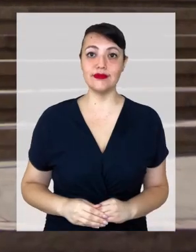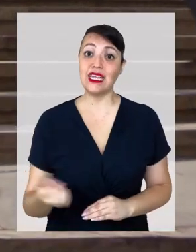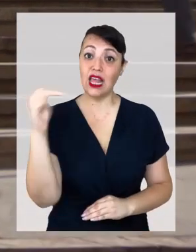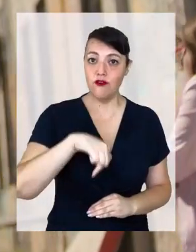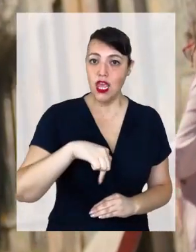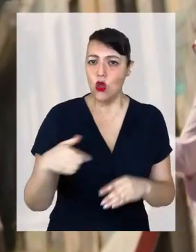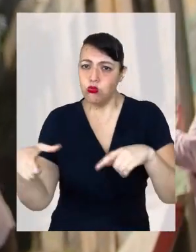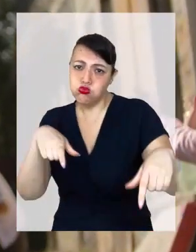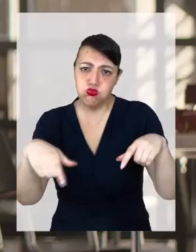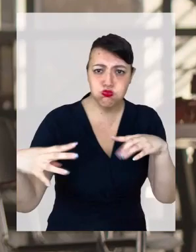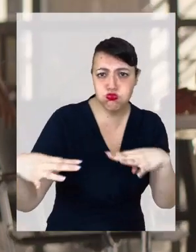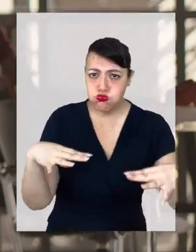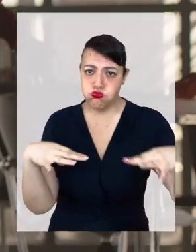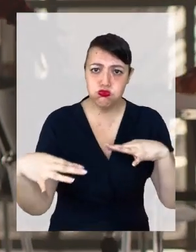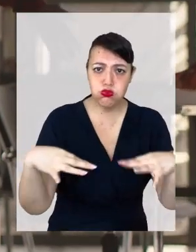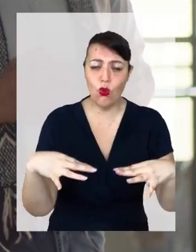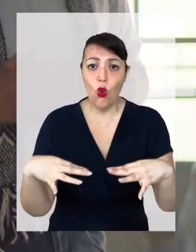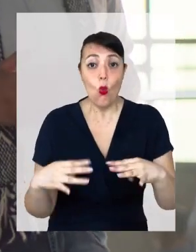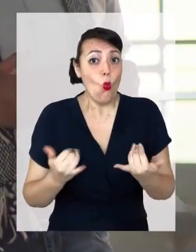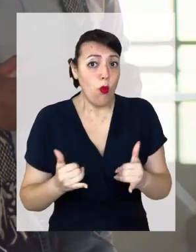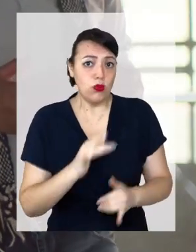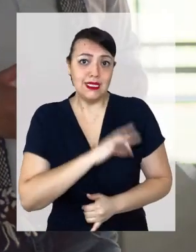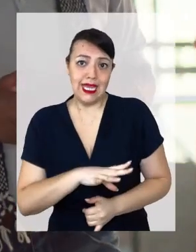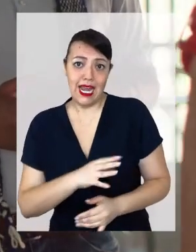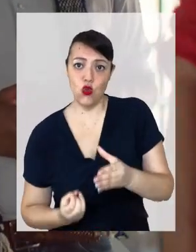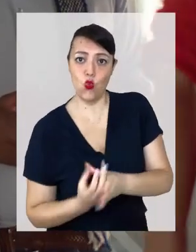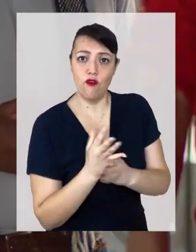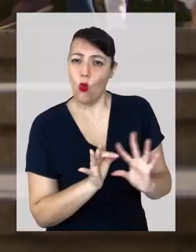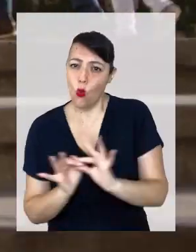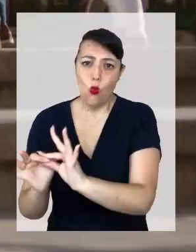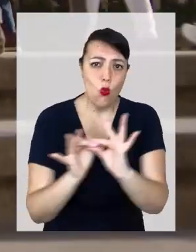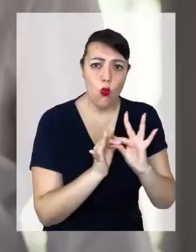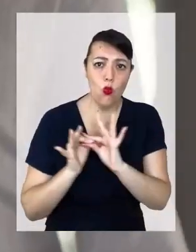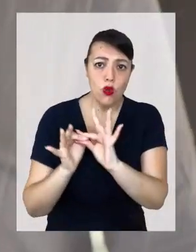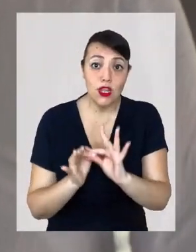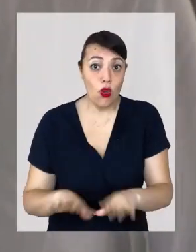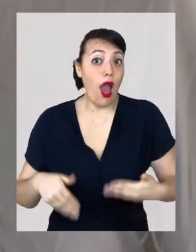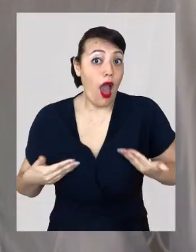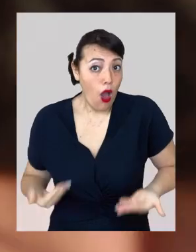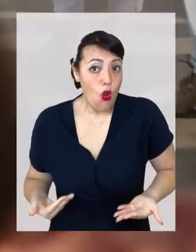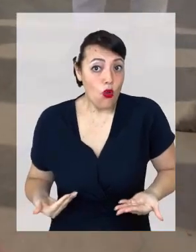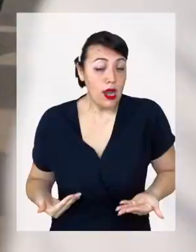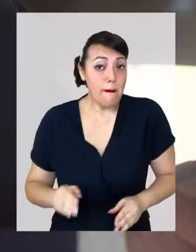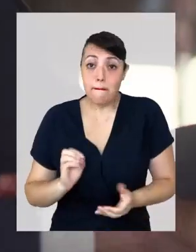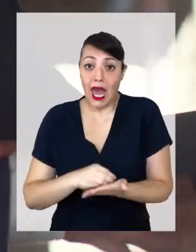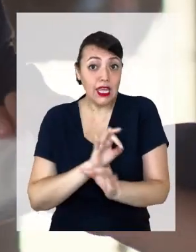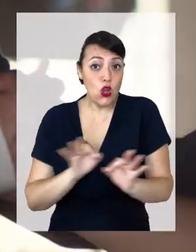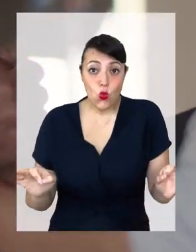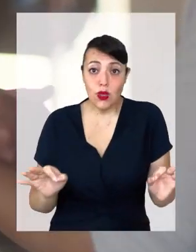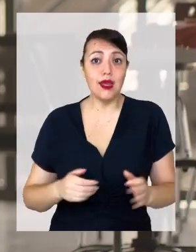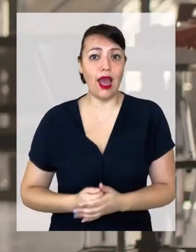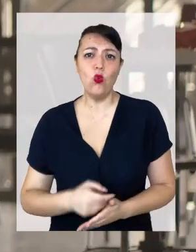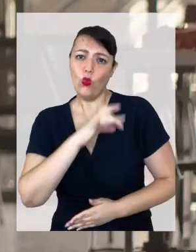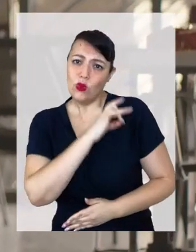Se viene un partido en que nos jugamos un Chile nuevo. Y nos necesita más unidos que nunca. Vamos a jugar por un Chile para